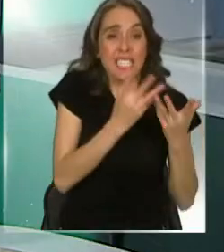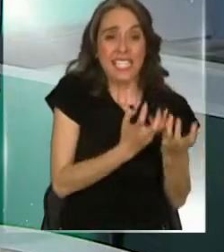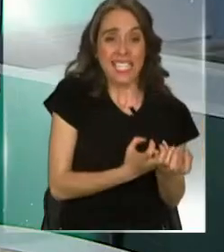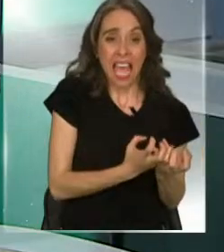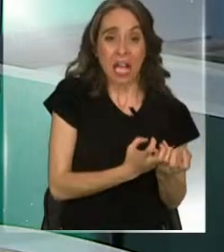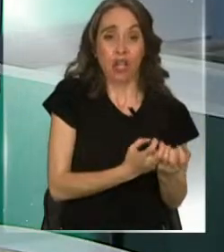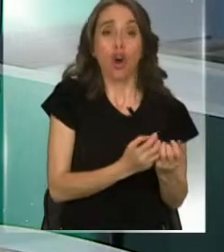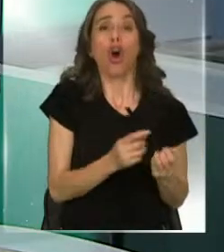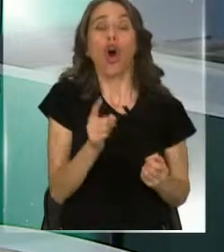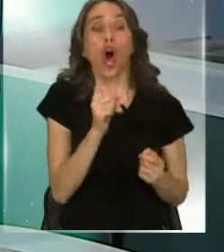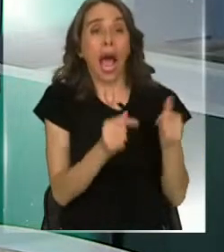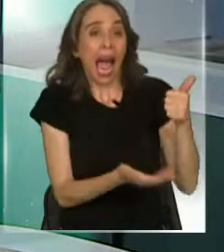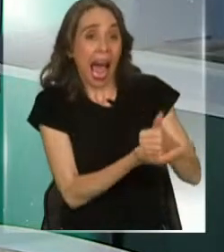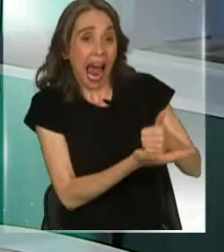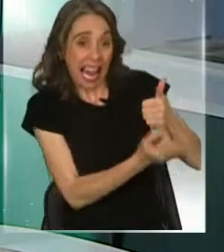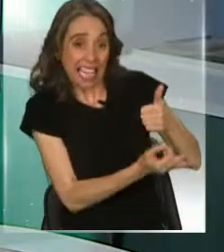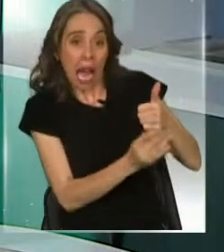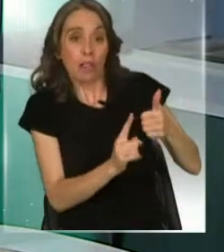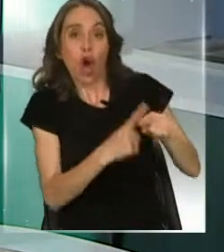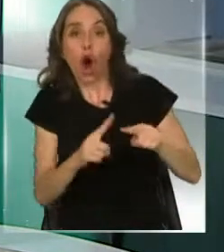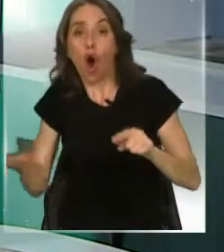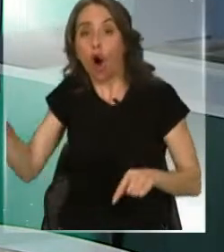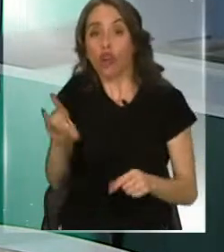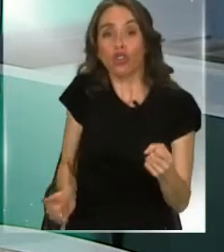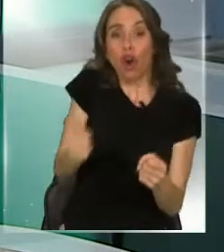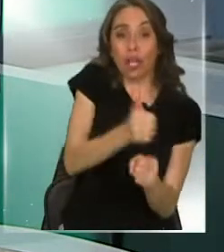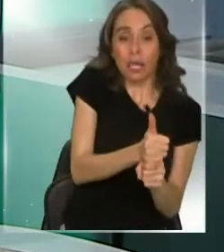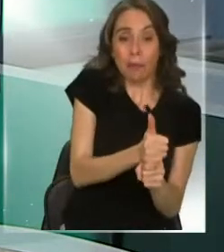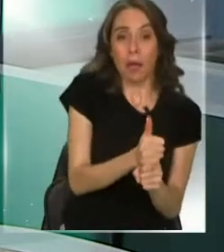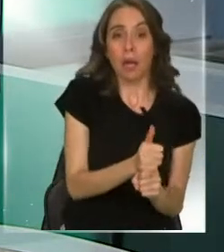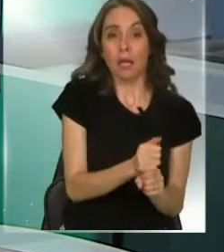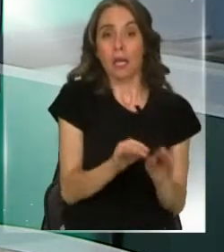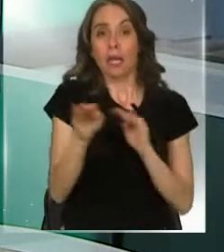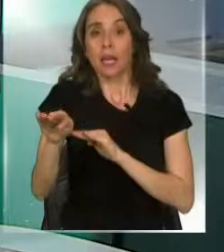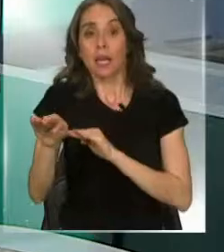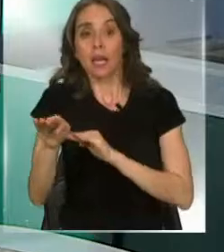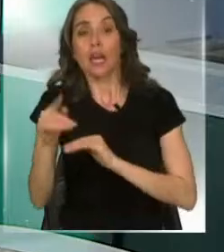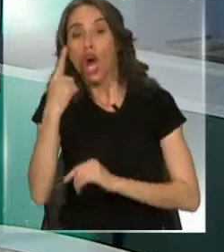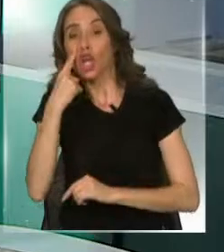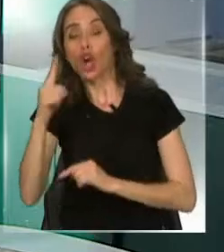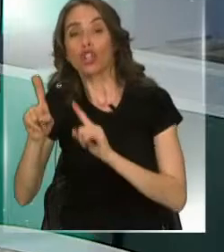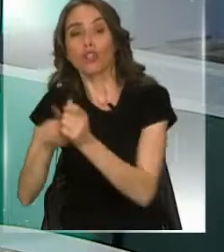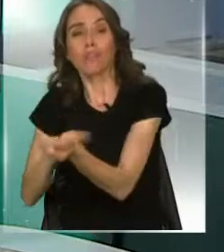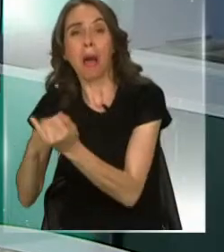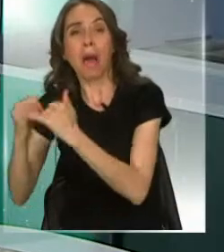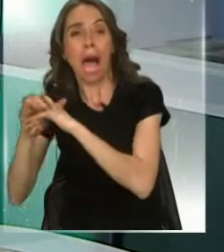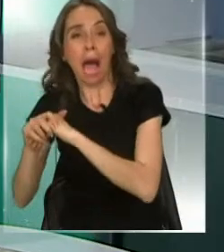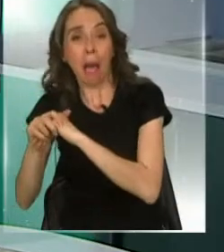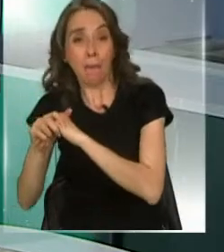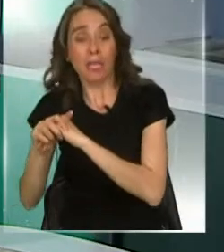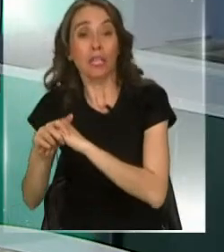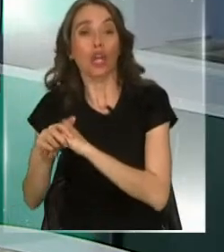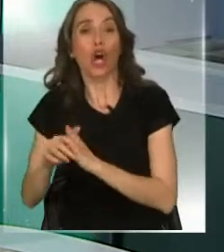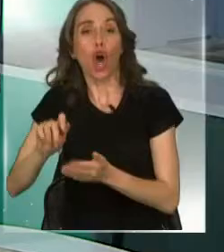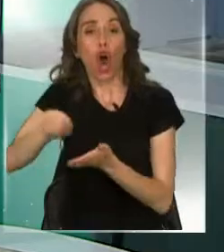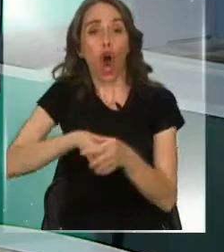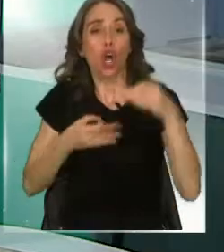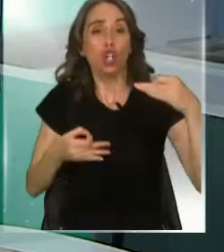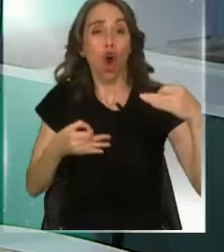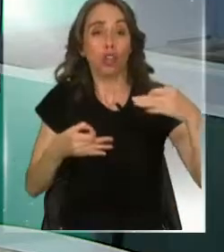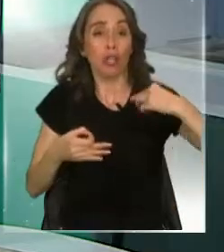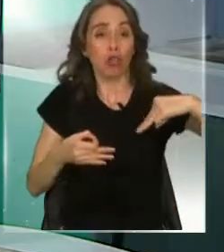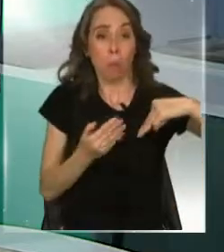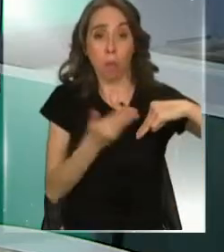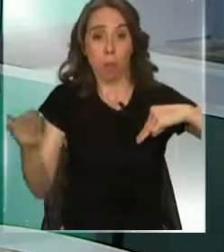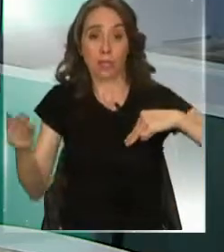favorecido a familiares con la adjudicación de millonarios contratos para el reparto de agua en zonas de escasez. Luis Castillo